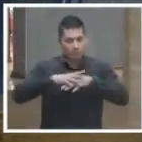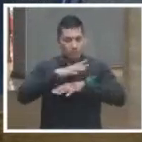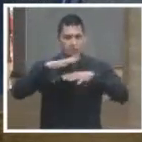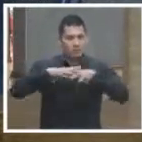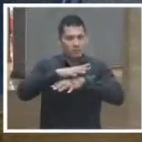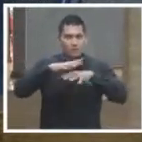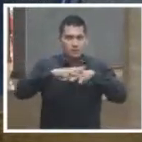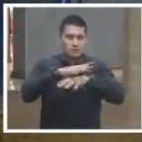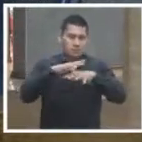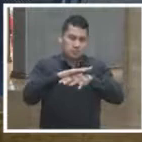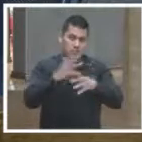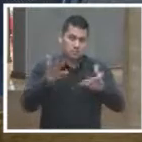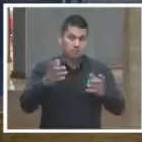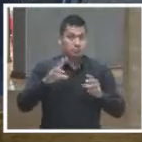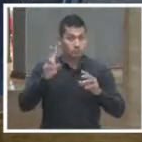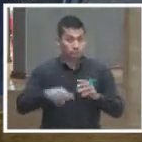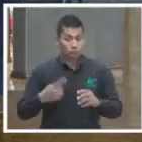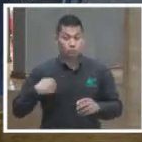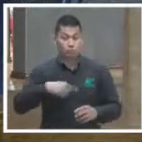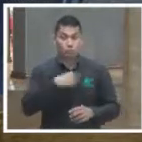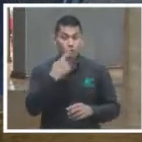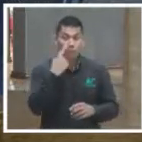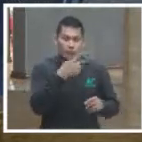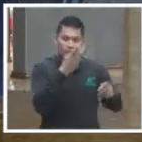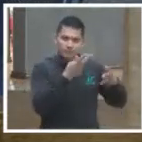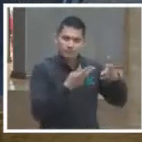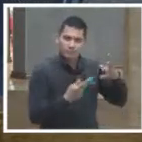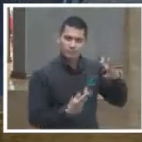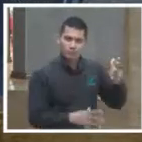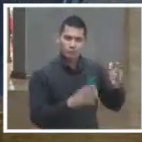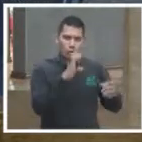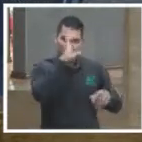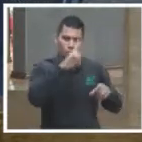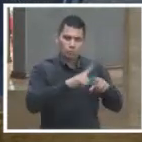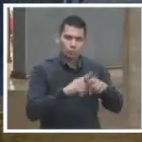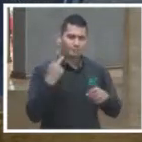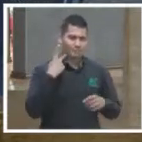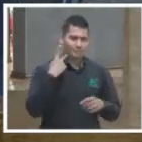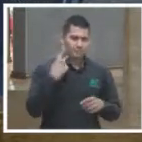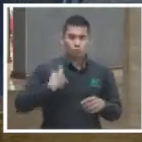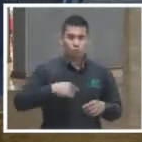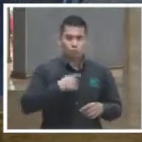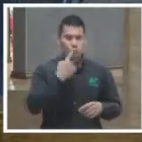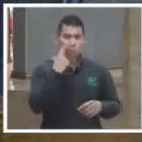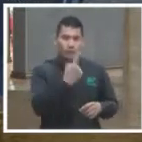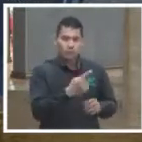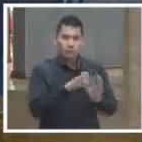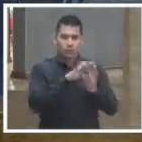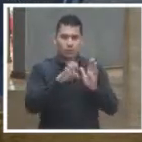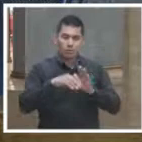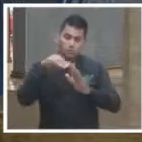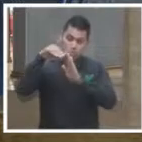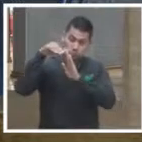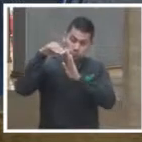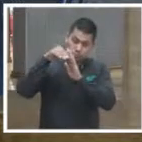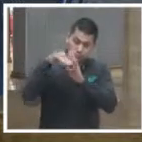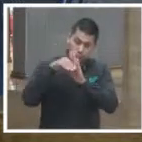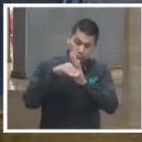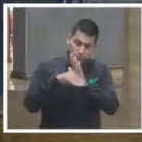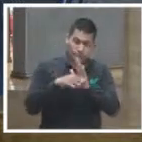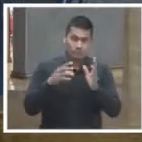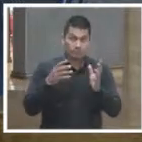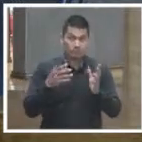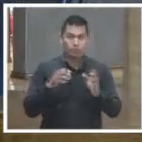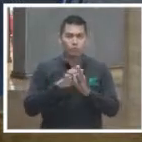inclusive podemos ver en todas las encuestas de cultura política que se desarrollan, que la caída de quienes se